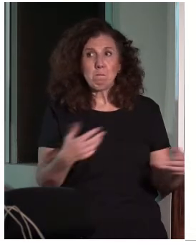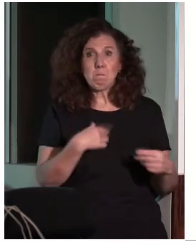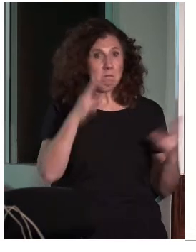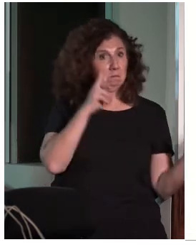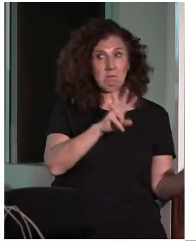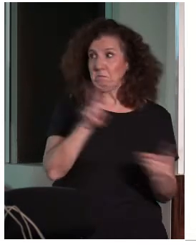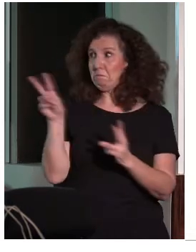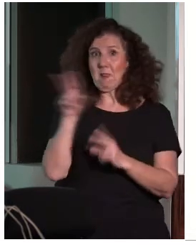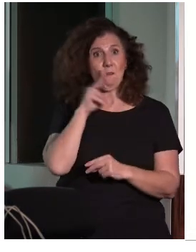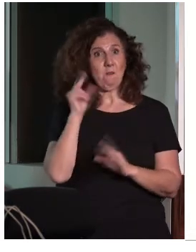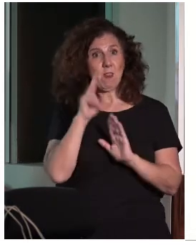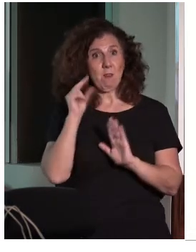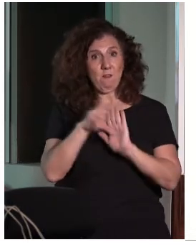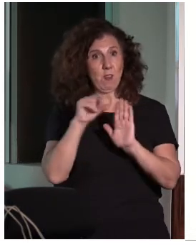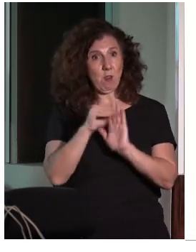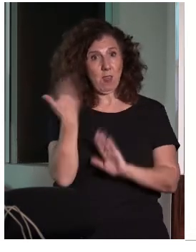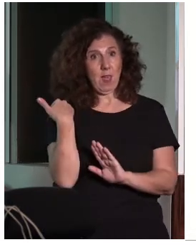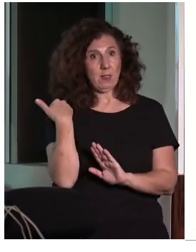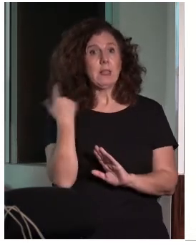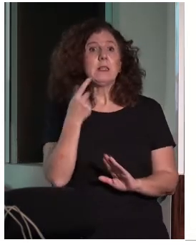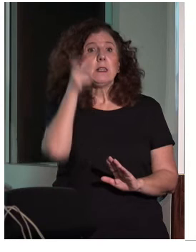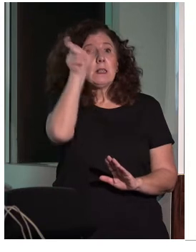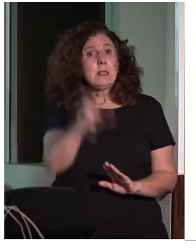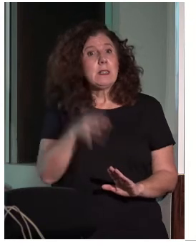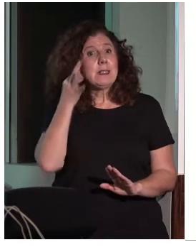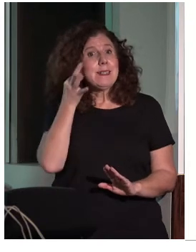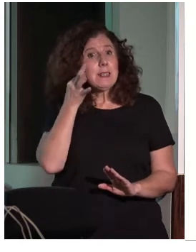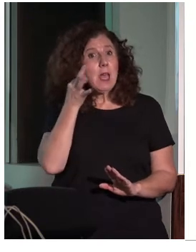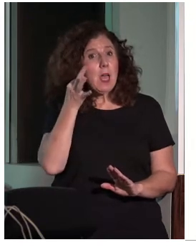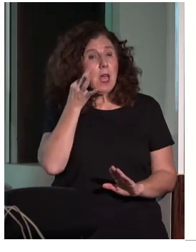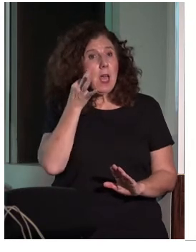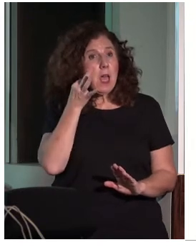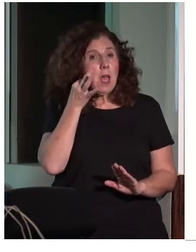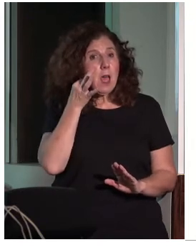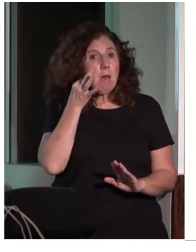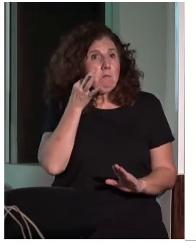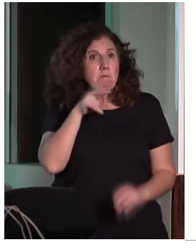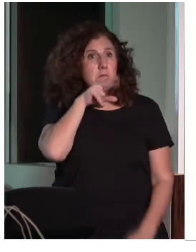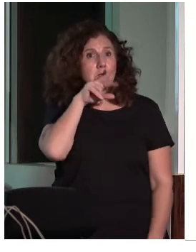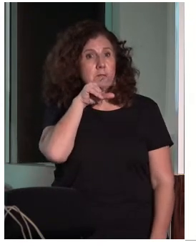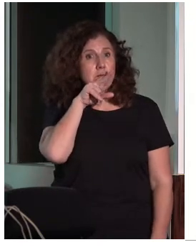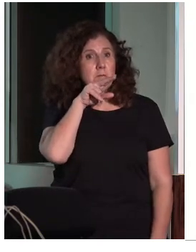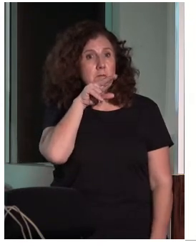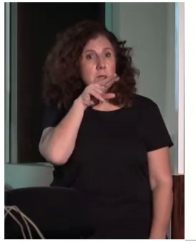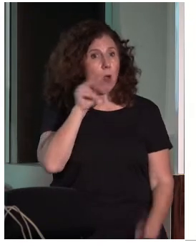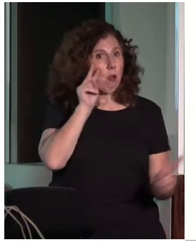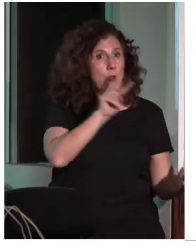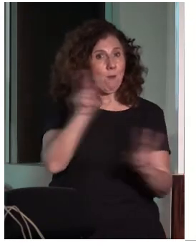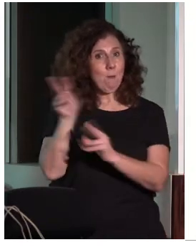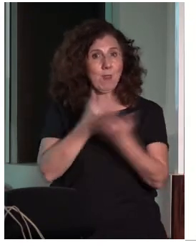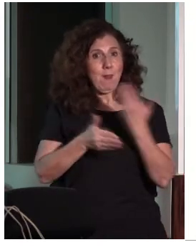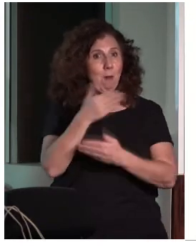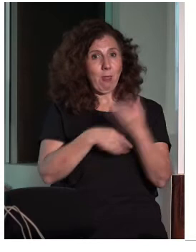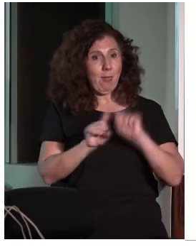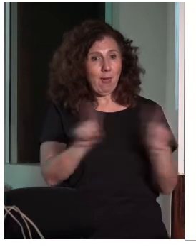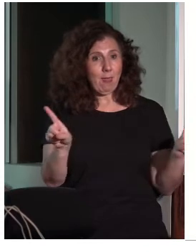esta niña que comunica con una lengua oral totalmente normalizada, es que a esta chica no se le ve la discapacidad,